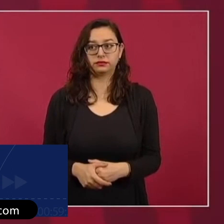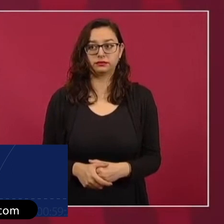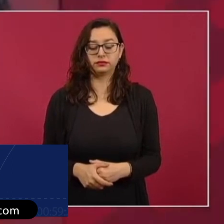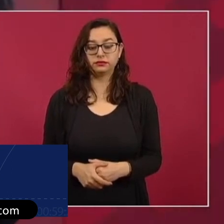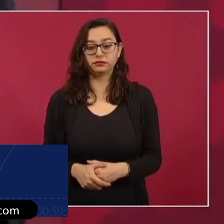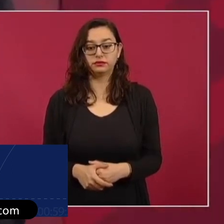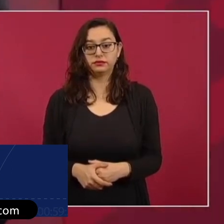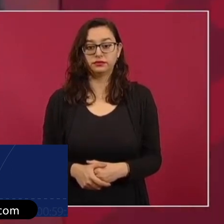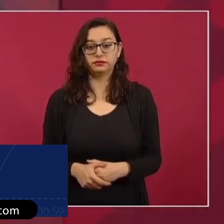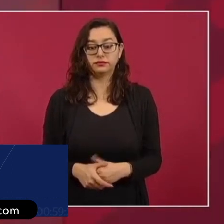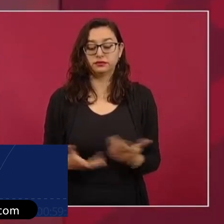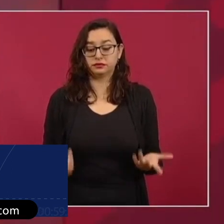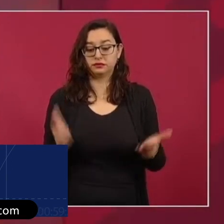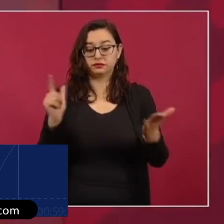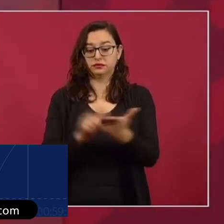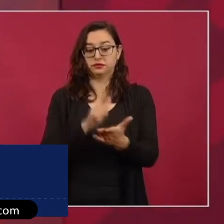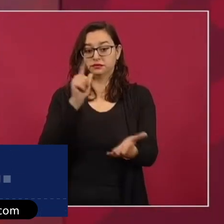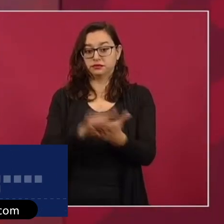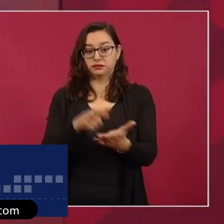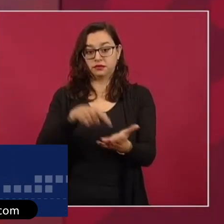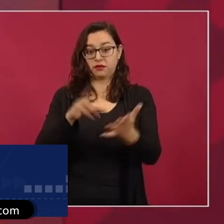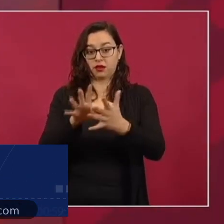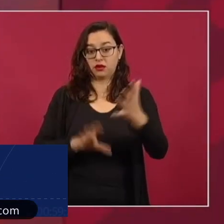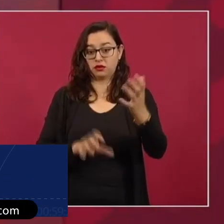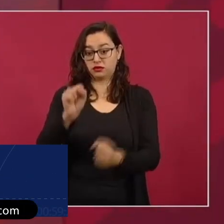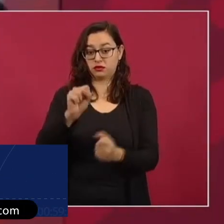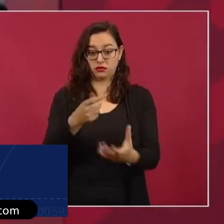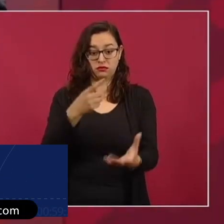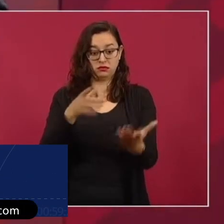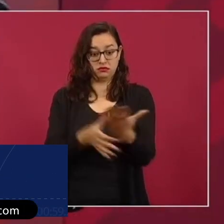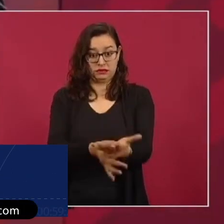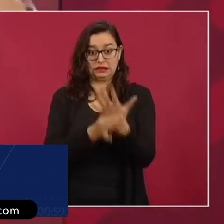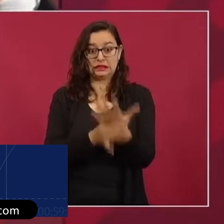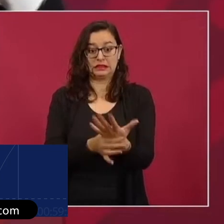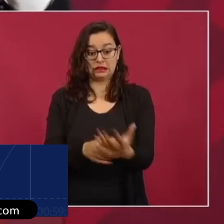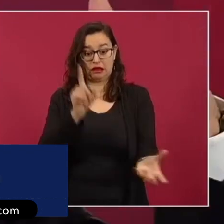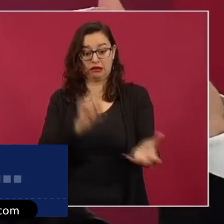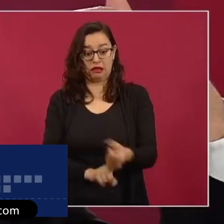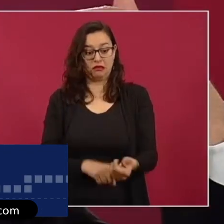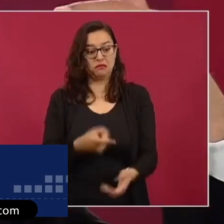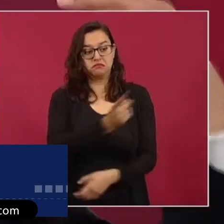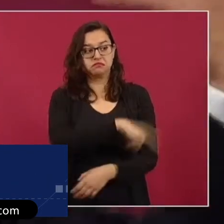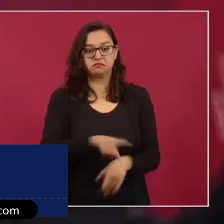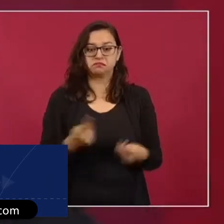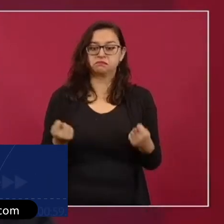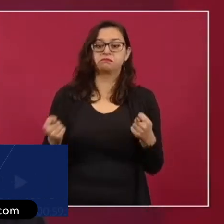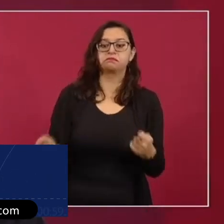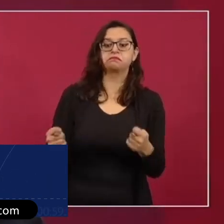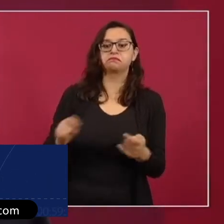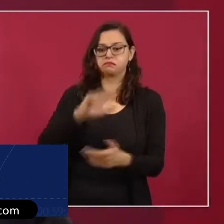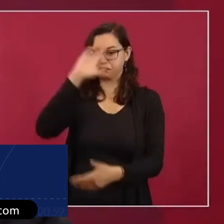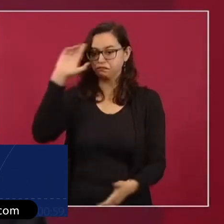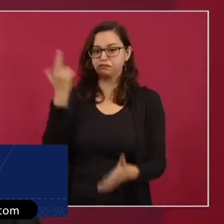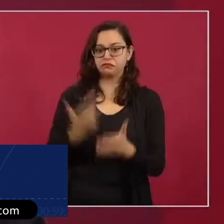En la letra y en el espíritu, porque no quieren